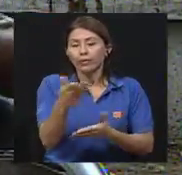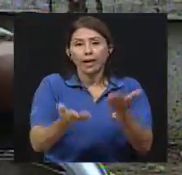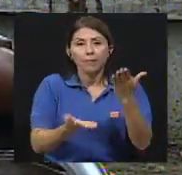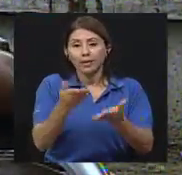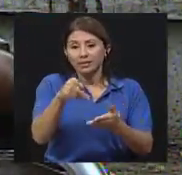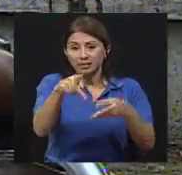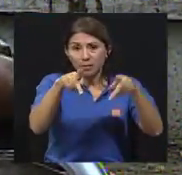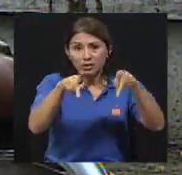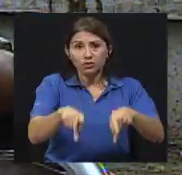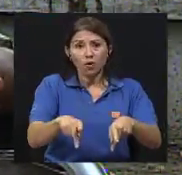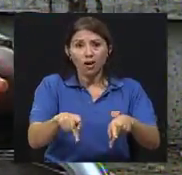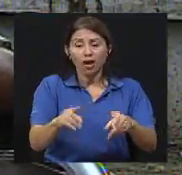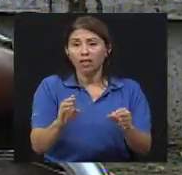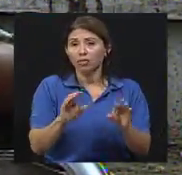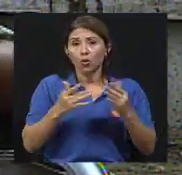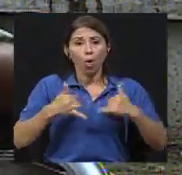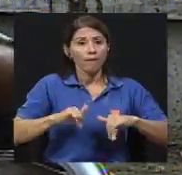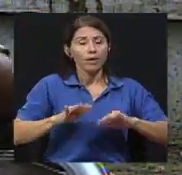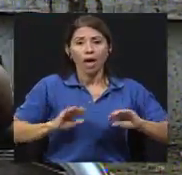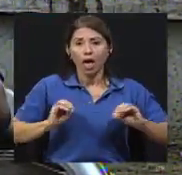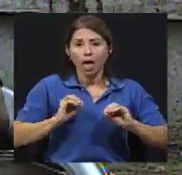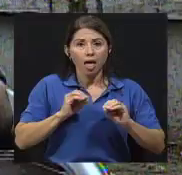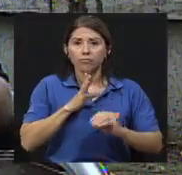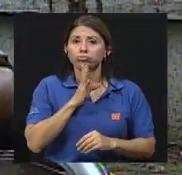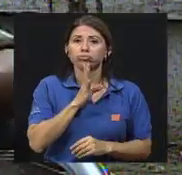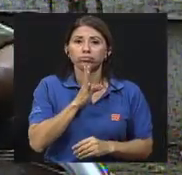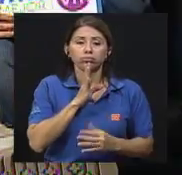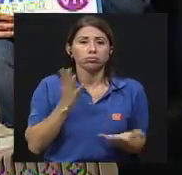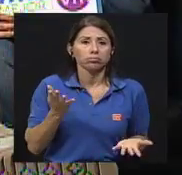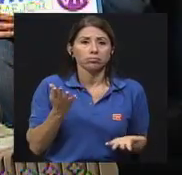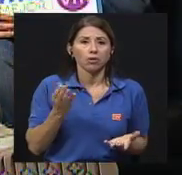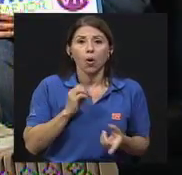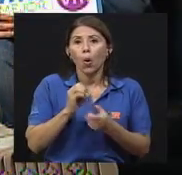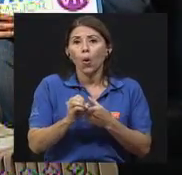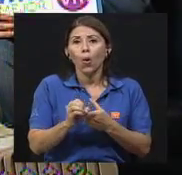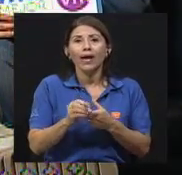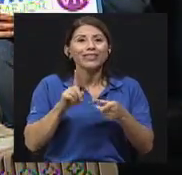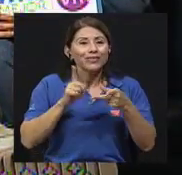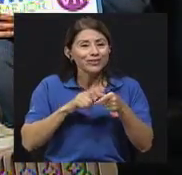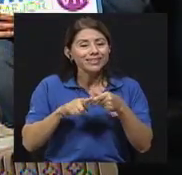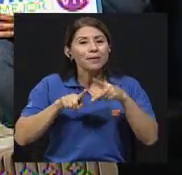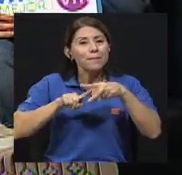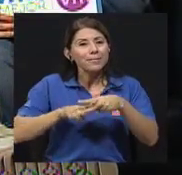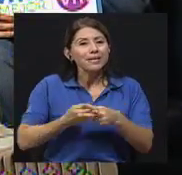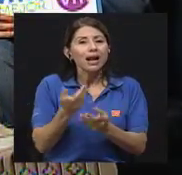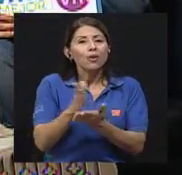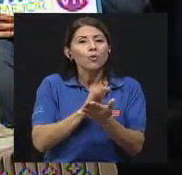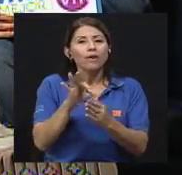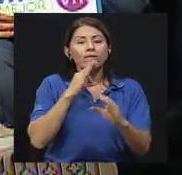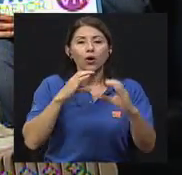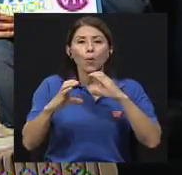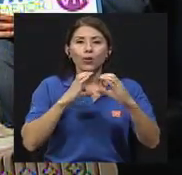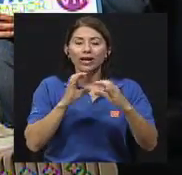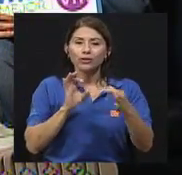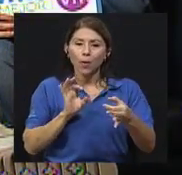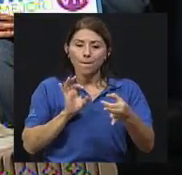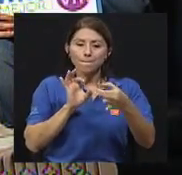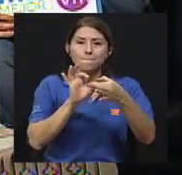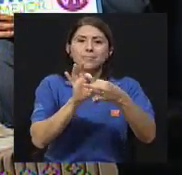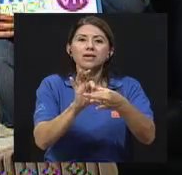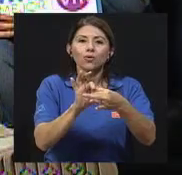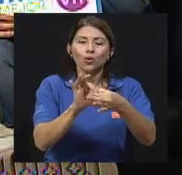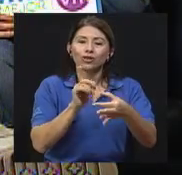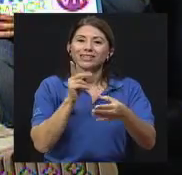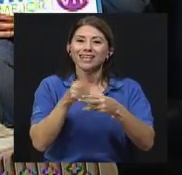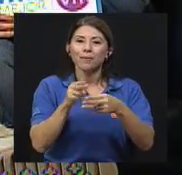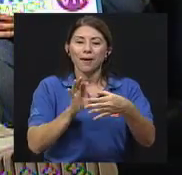patología o por un problema del desarrollo, no ha tenido acceso todavía a la palabra o algún medio de comunicación. Bueno, bueno, hay que empezar a crear primero ese vínculo, pero lo